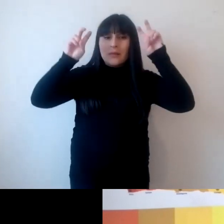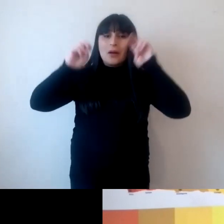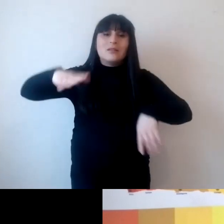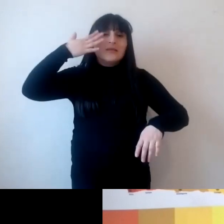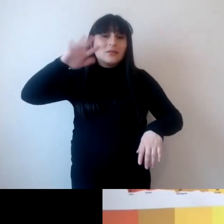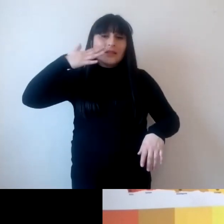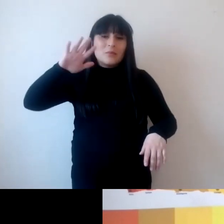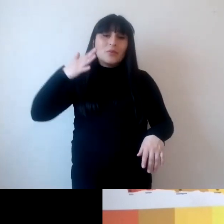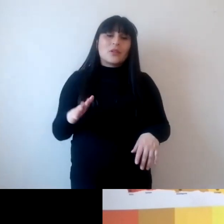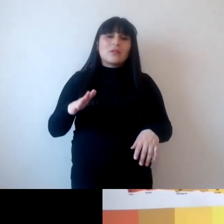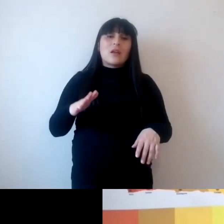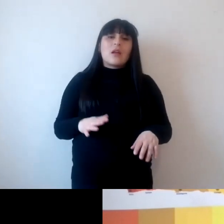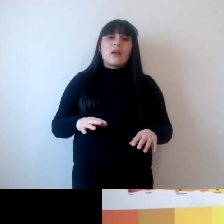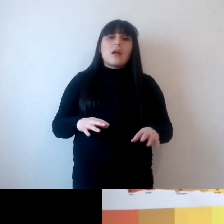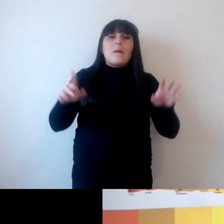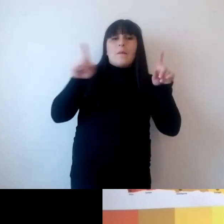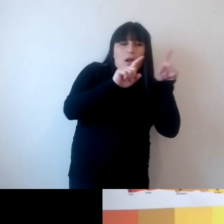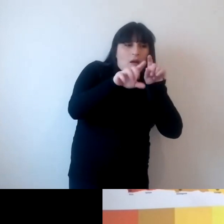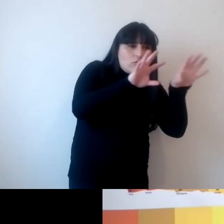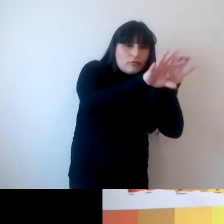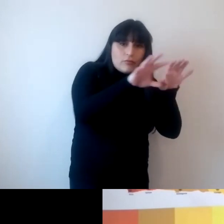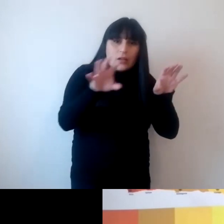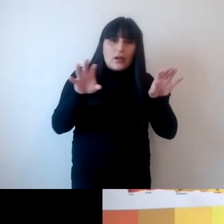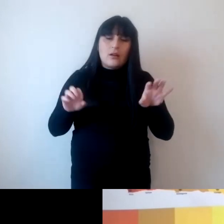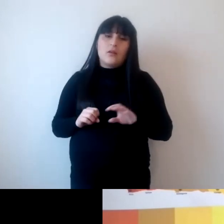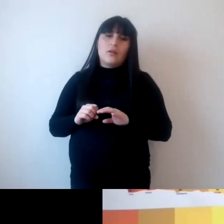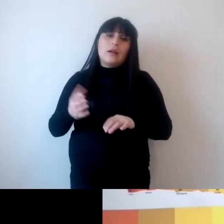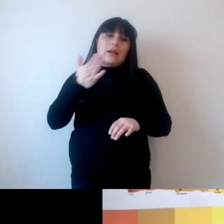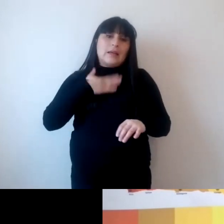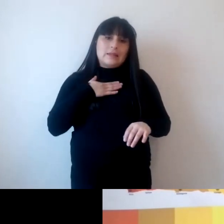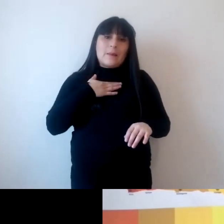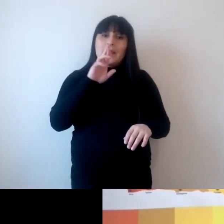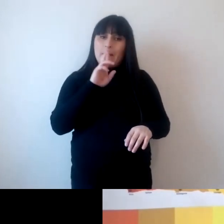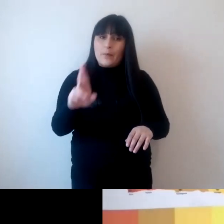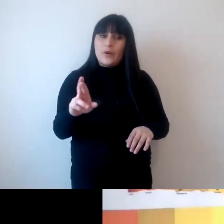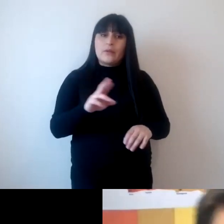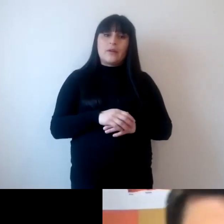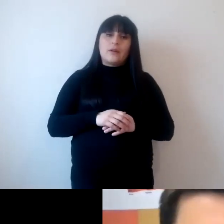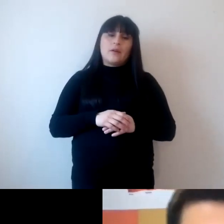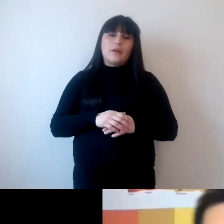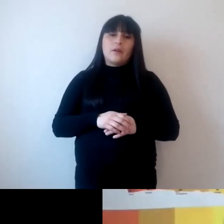ubicarla y ubicarnos ante esa propuesta esa es mi respuesta a esa cuestión